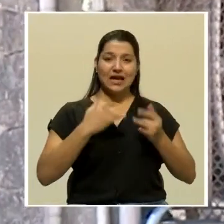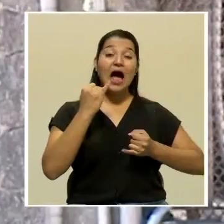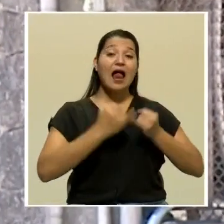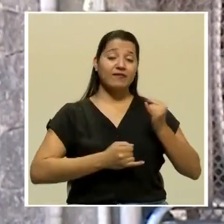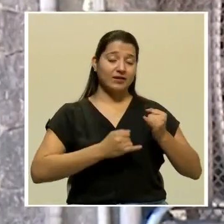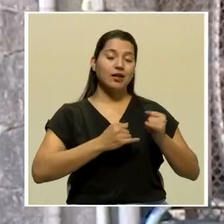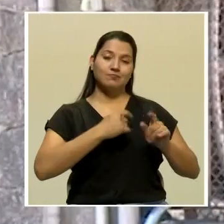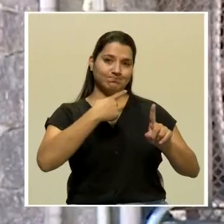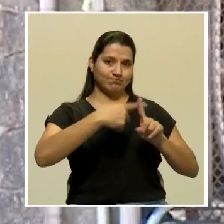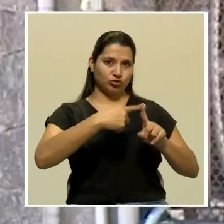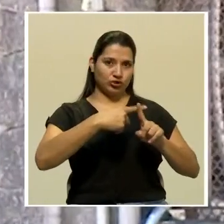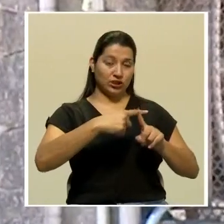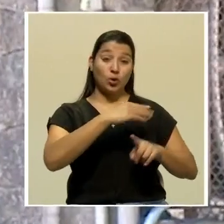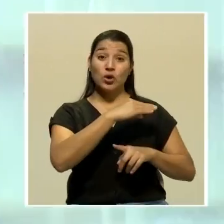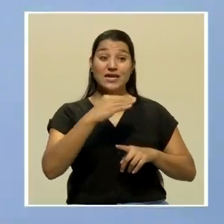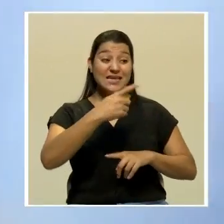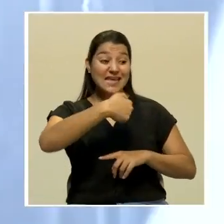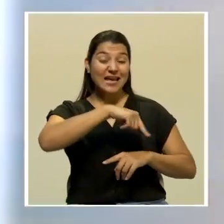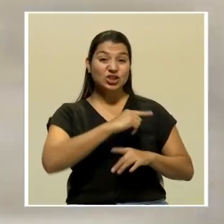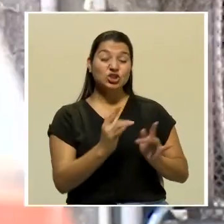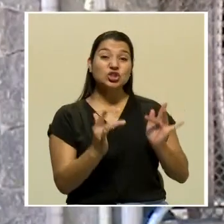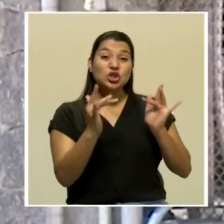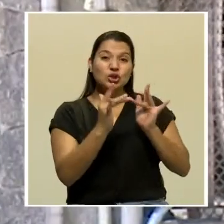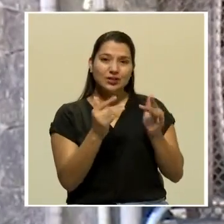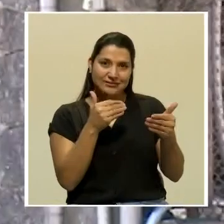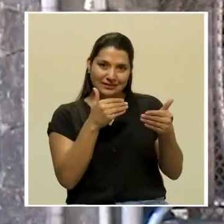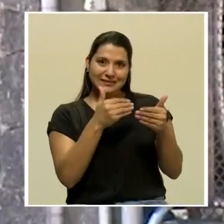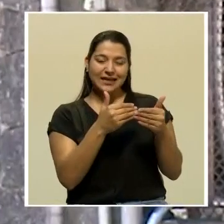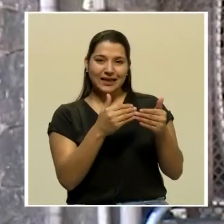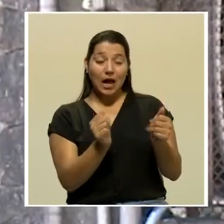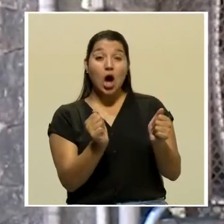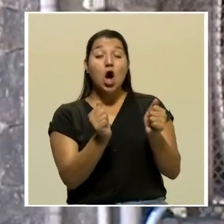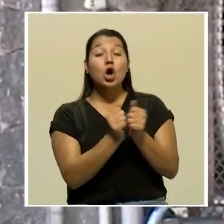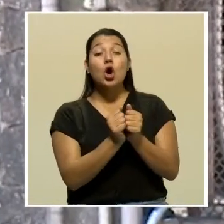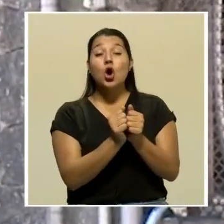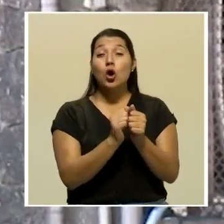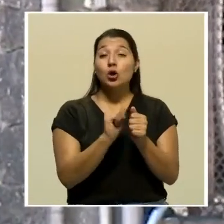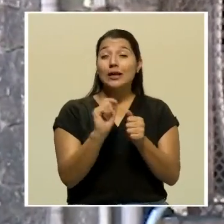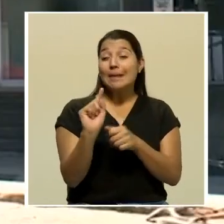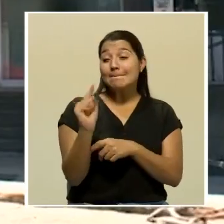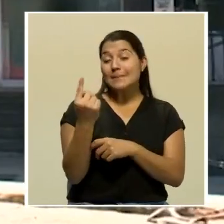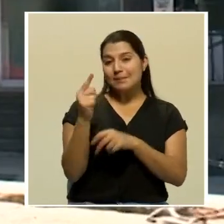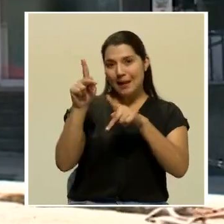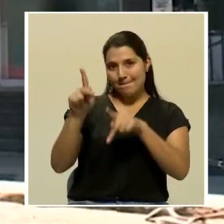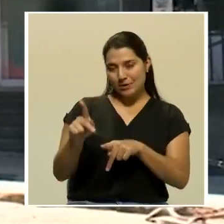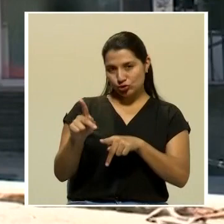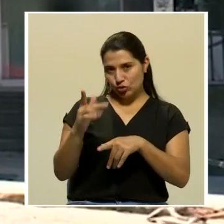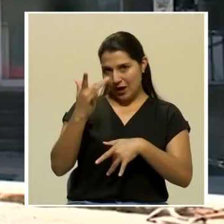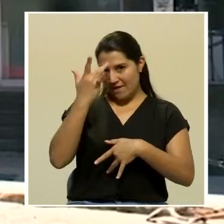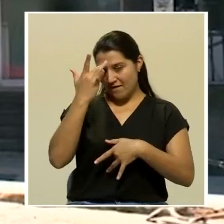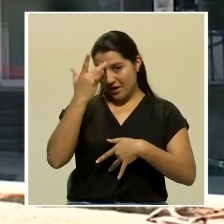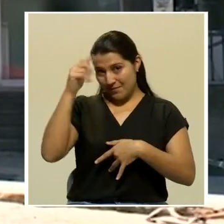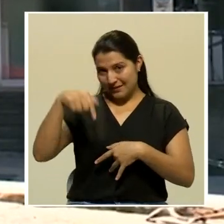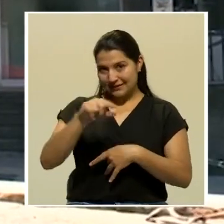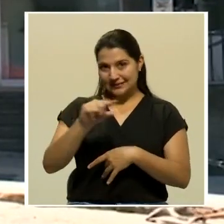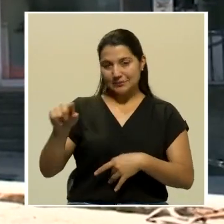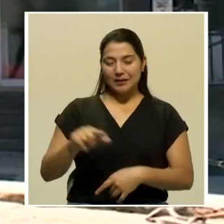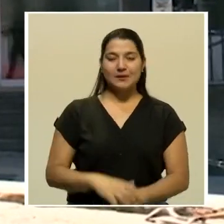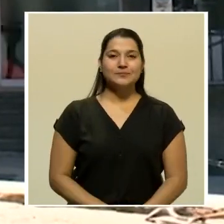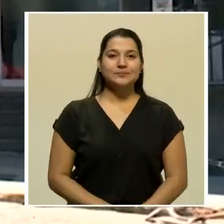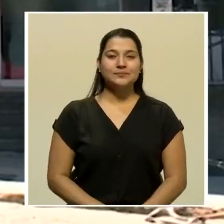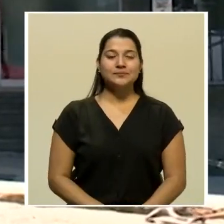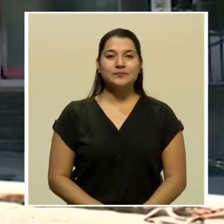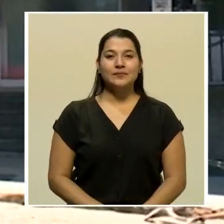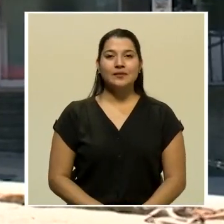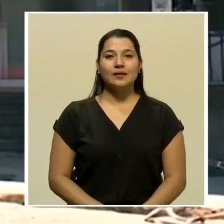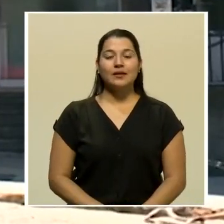positivos y que habían tenido contacto cercano con el primer caso confirmado esta semana. La